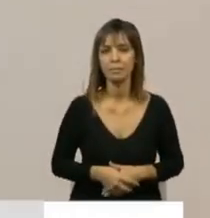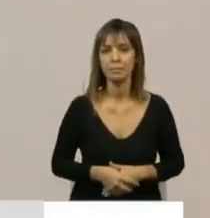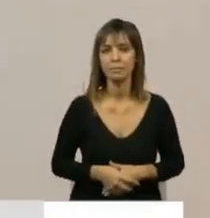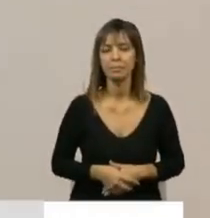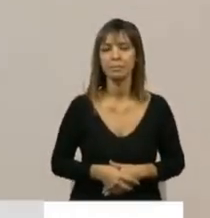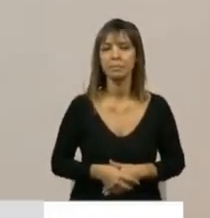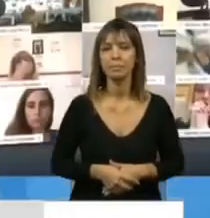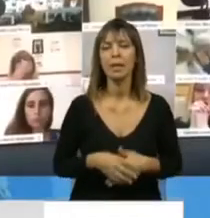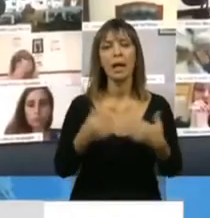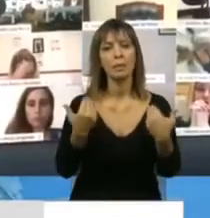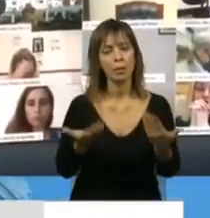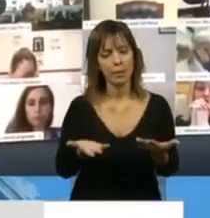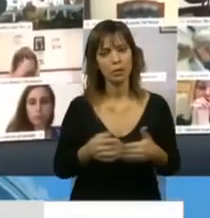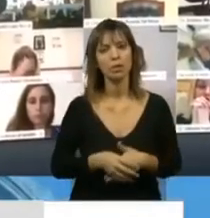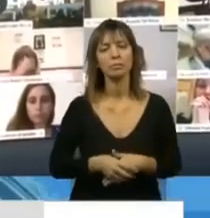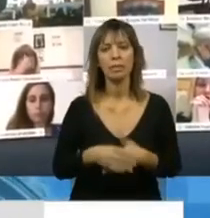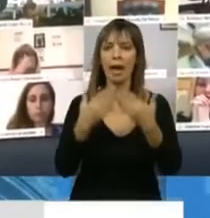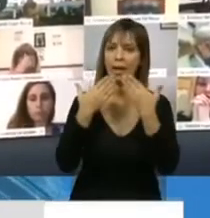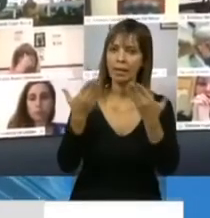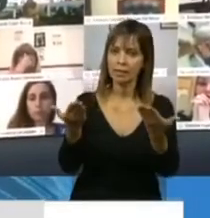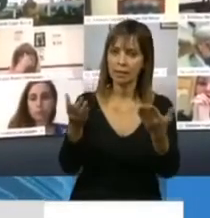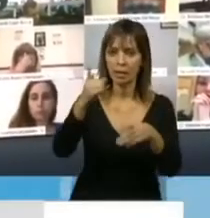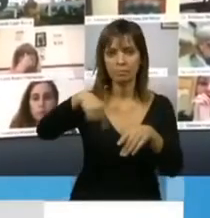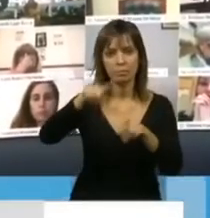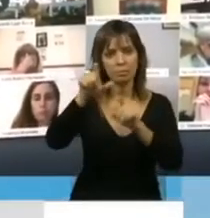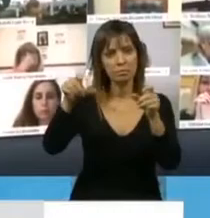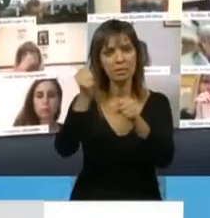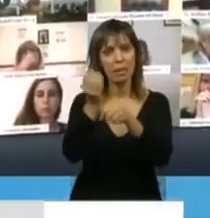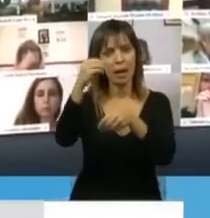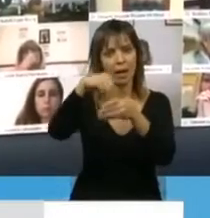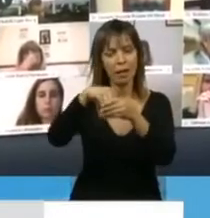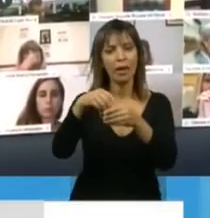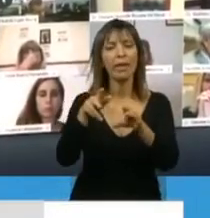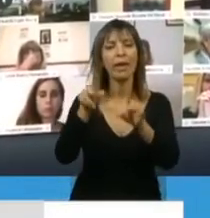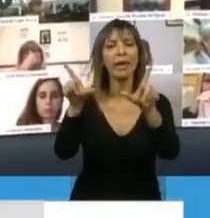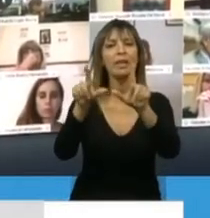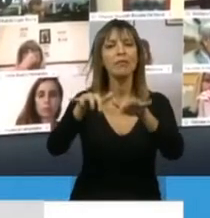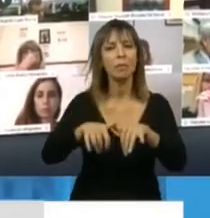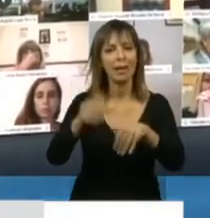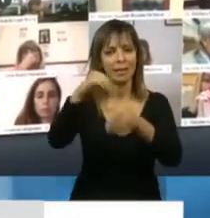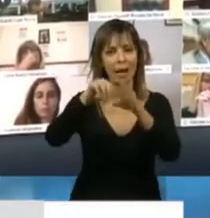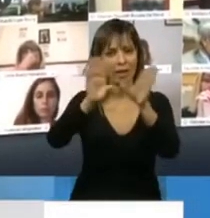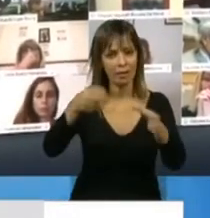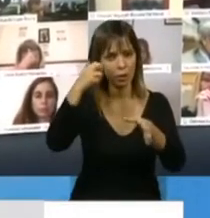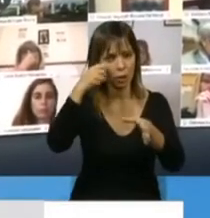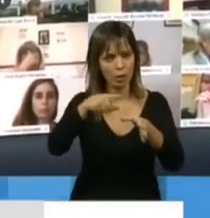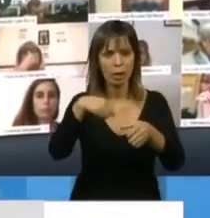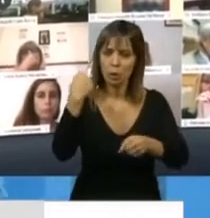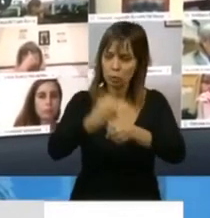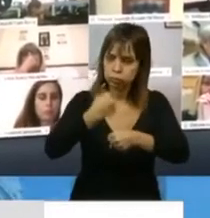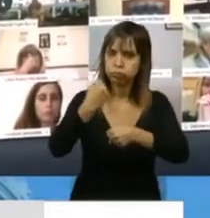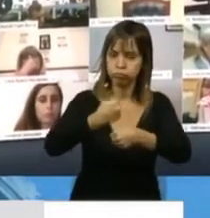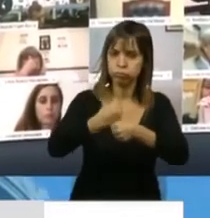en esta oportunidad aprovechar para agradecerles a los trabajadores y trabajadoras de informática de la Cámara que tanto han trabajado,